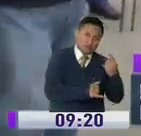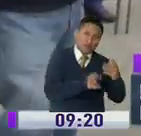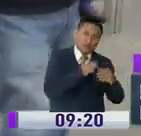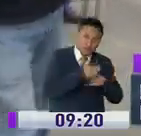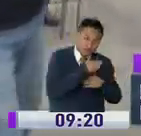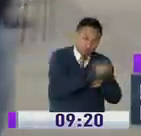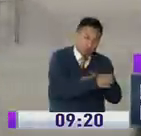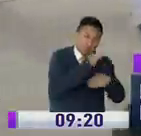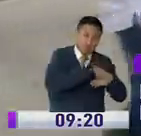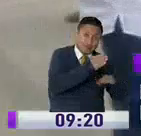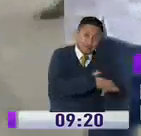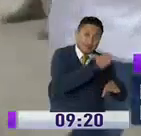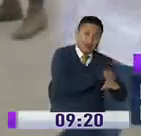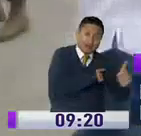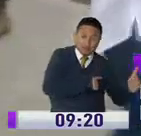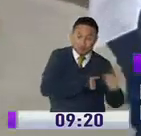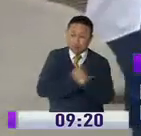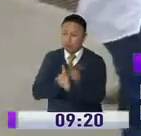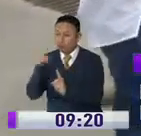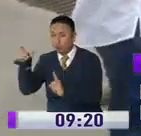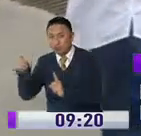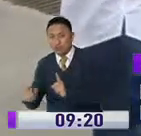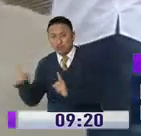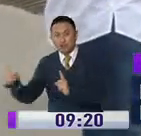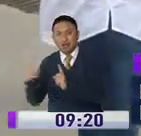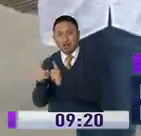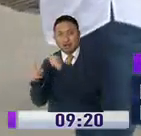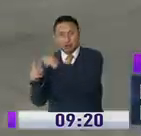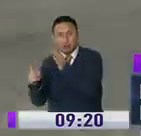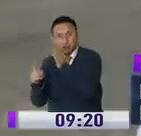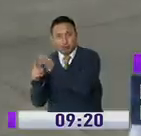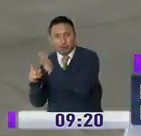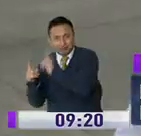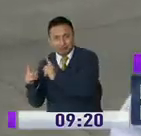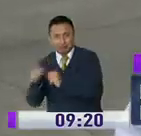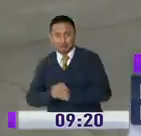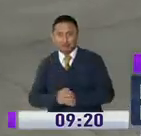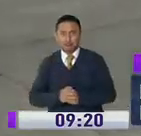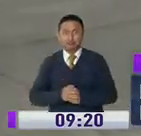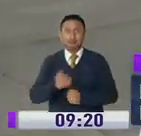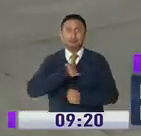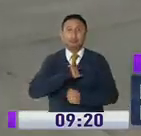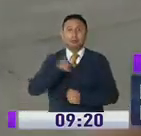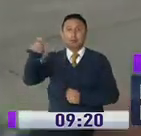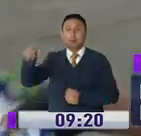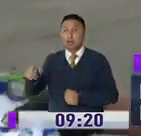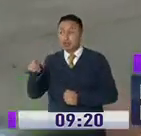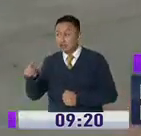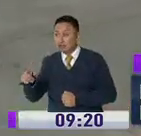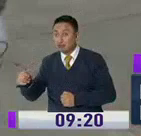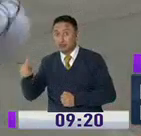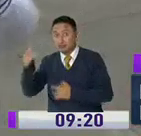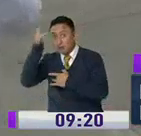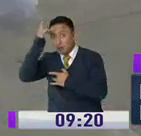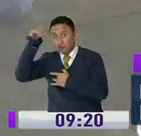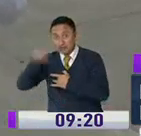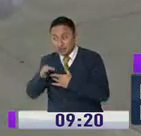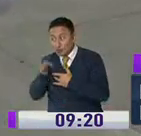debido a que tuvo expuesto con un ciudadano que dio positivo. Yo tuve contacto con una persona que dio positivo